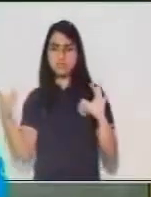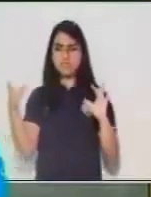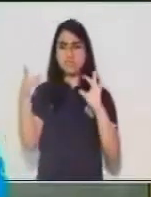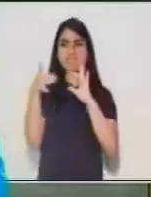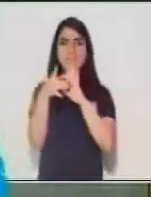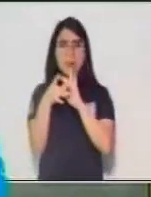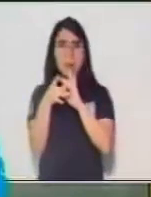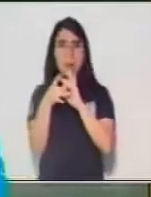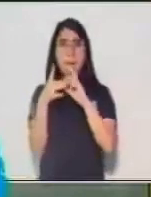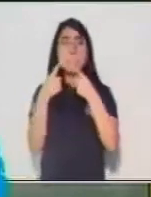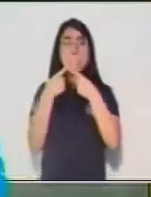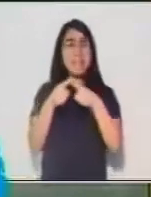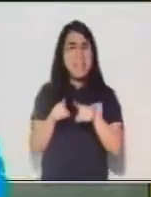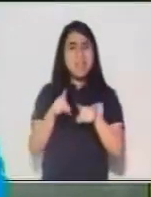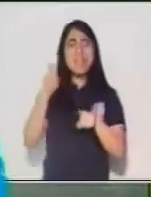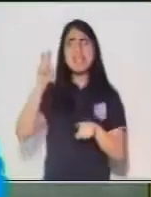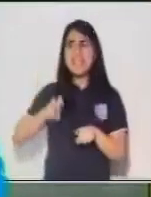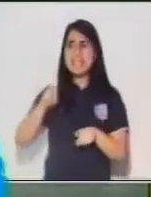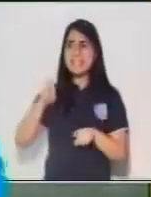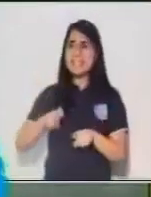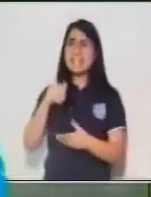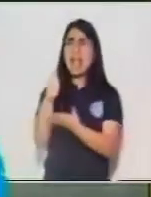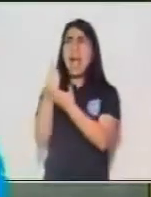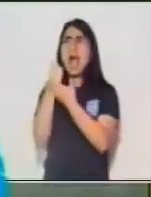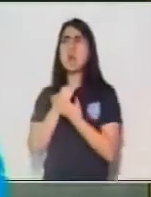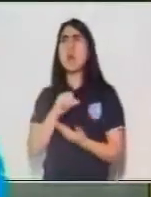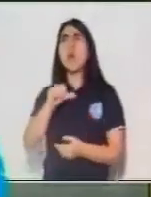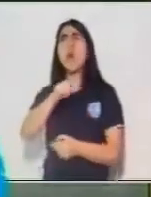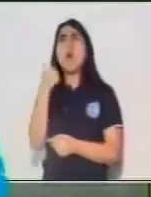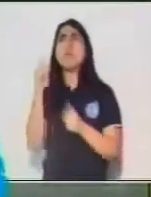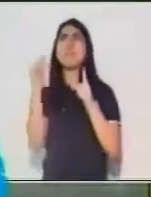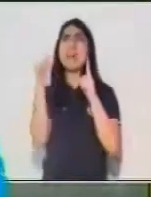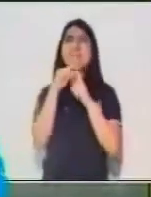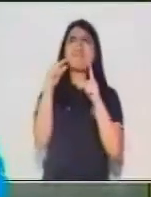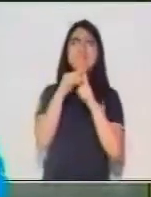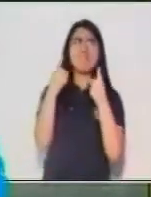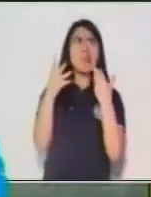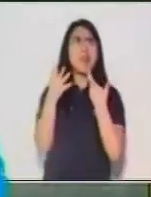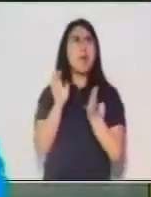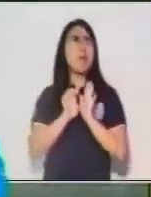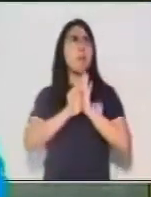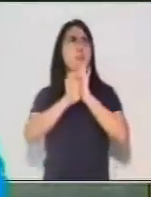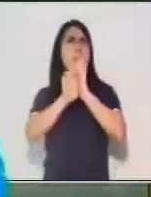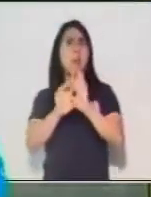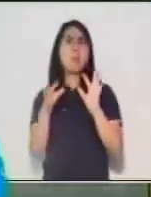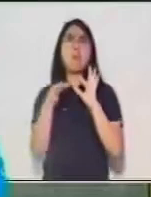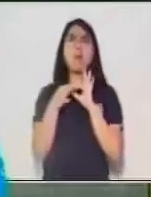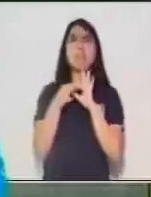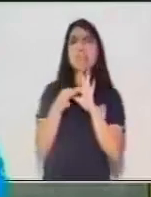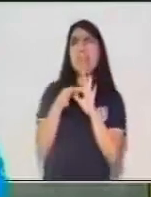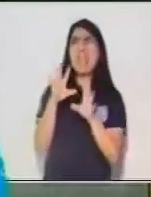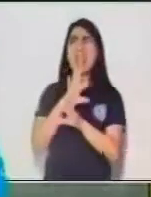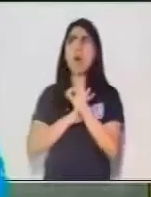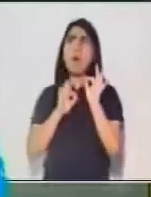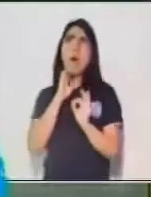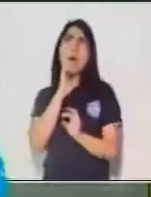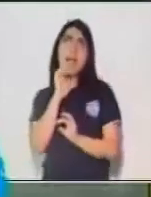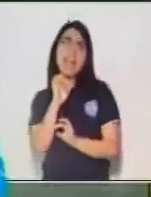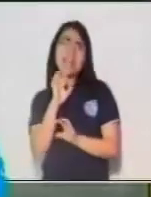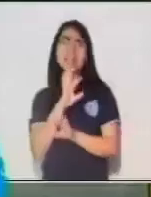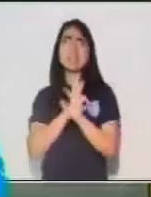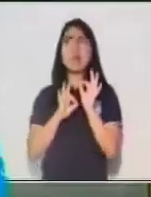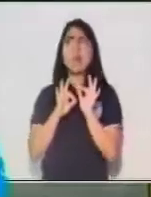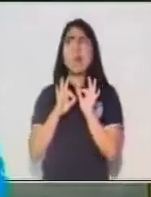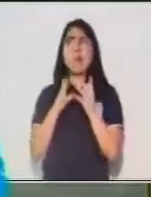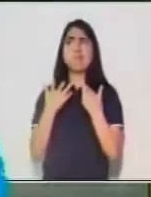dentro del sujeto la mamá de Juan, María Elena, lava la ropa, ¿qué palabra